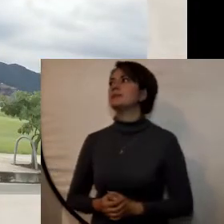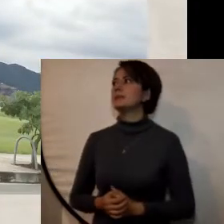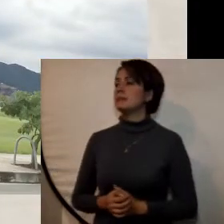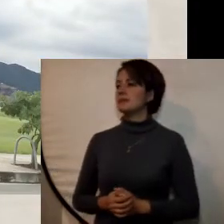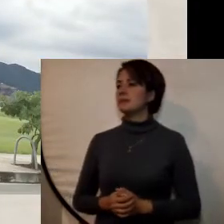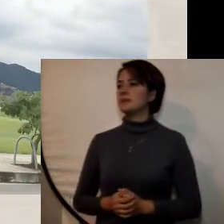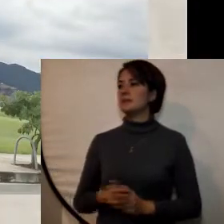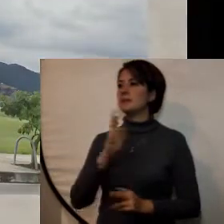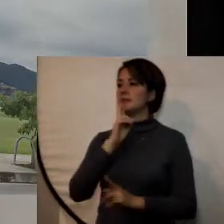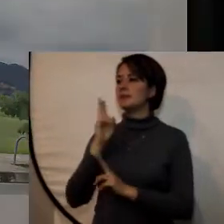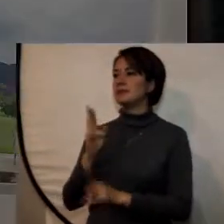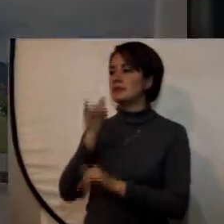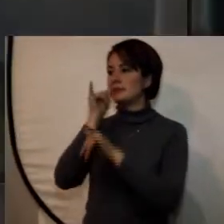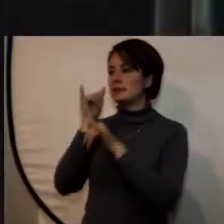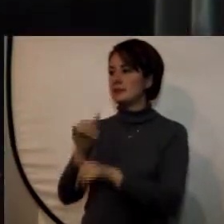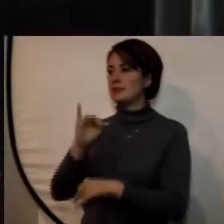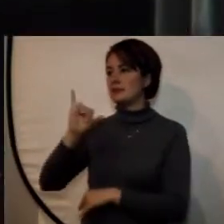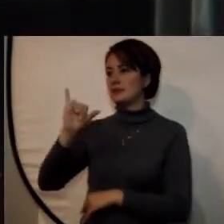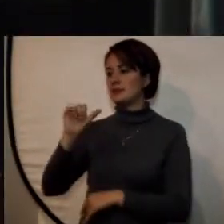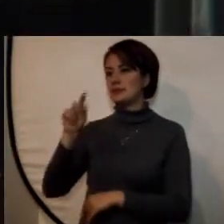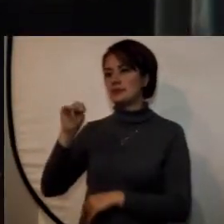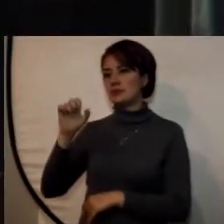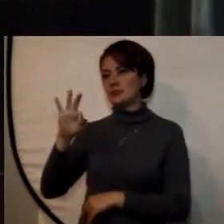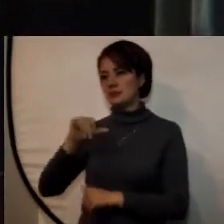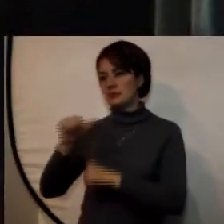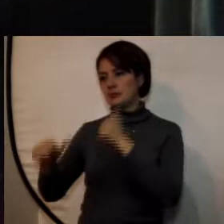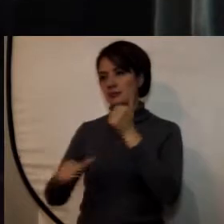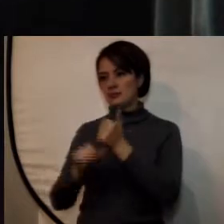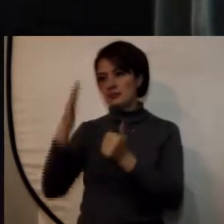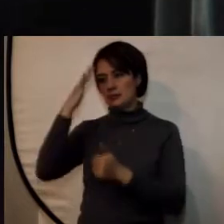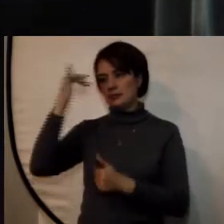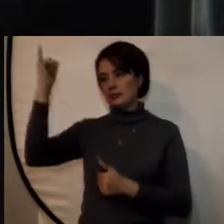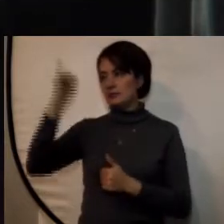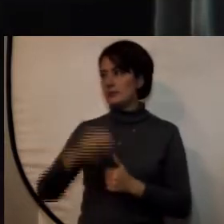Responde la ingeniera Janet Méndez vicerectora académica